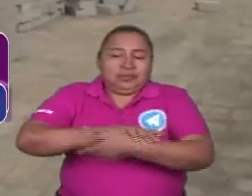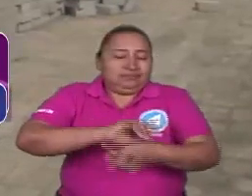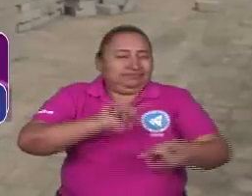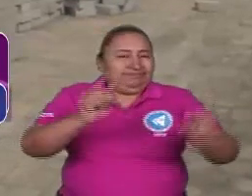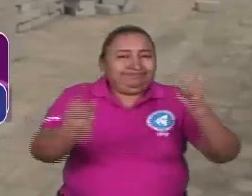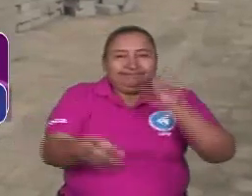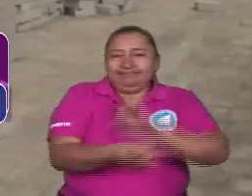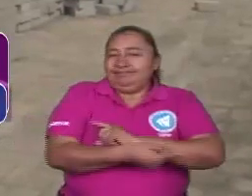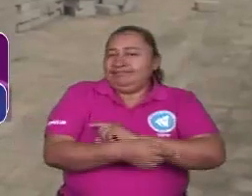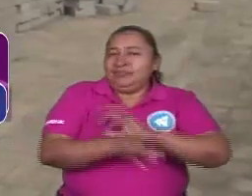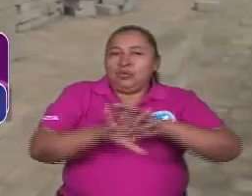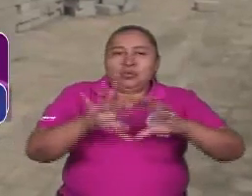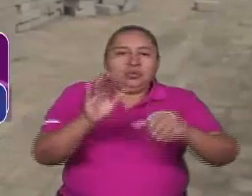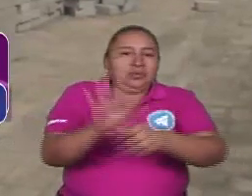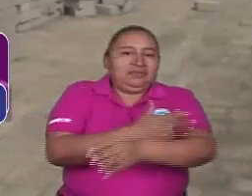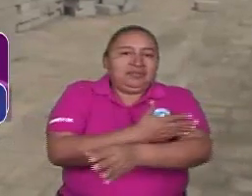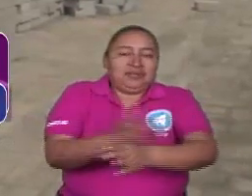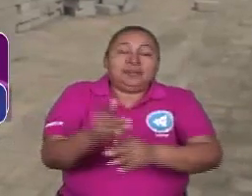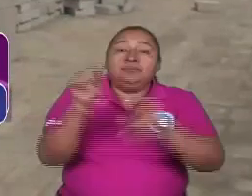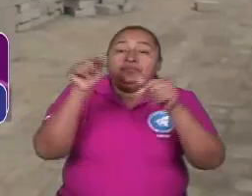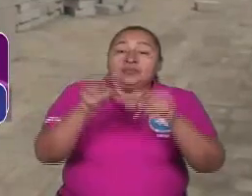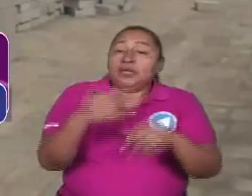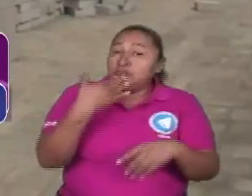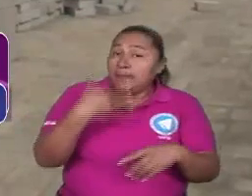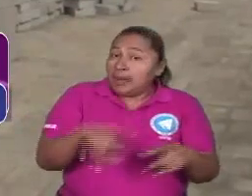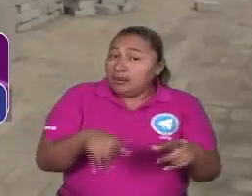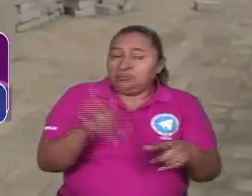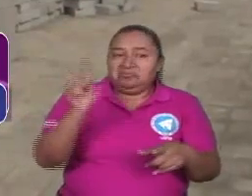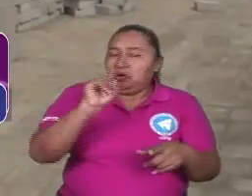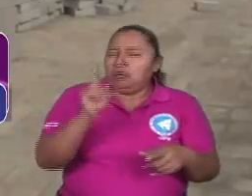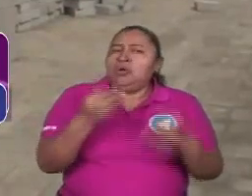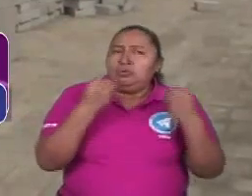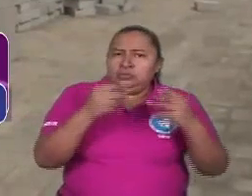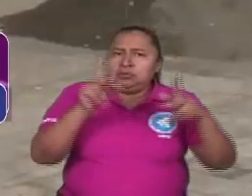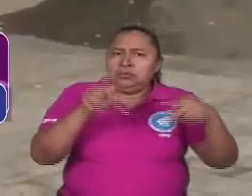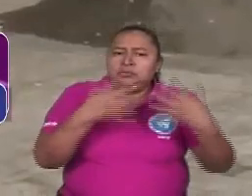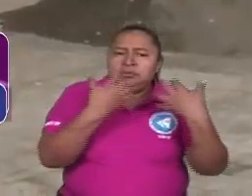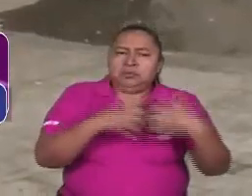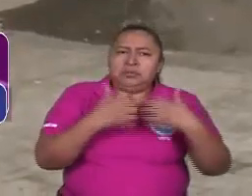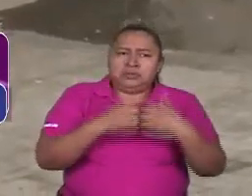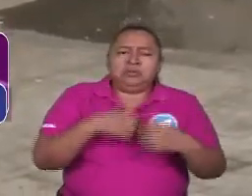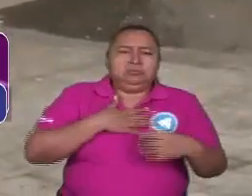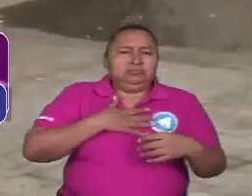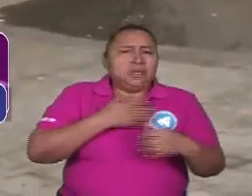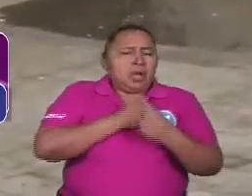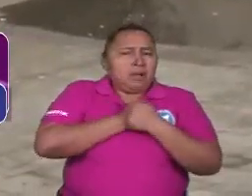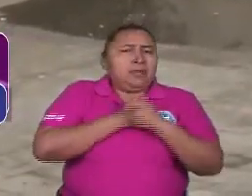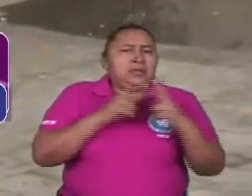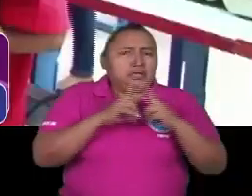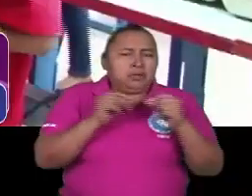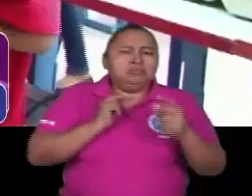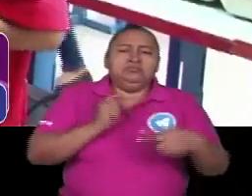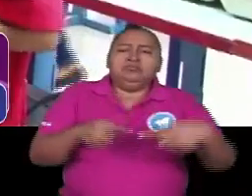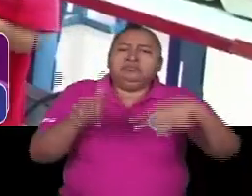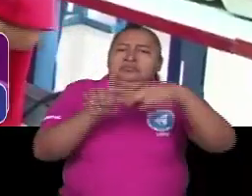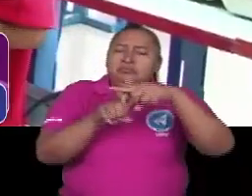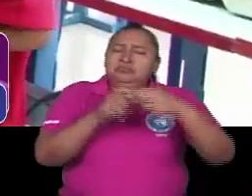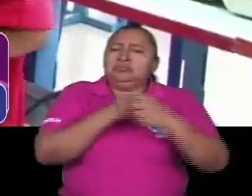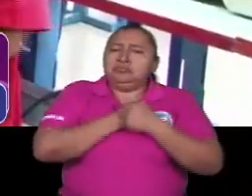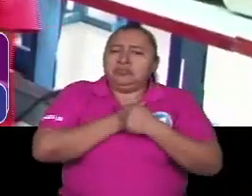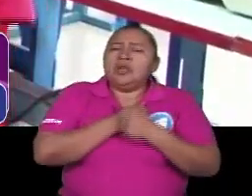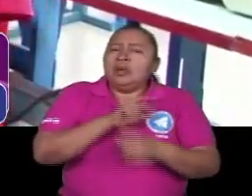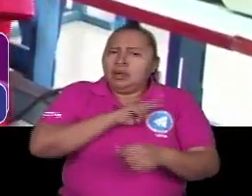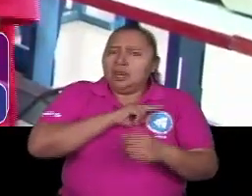absolutamente. Y eso no es malo, porque muchos empresarios patrióticos se sumaron al proceso de la revolución. Hay empresarios que son